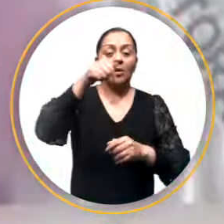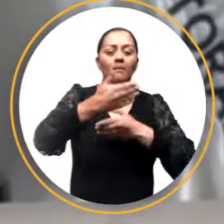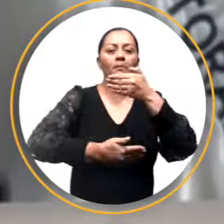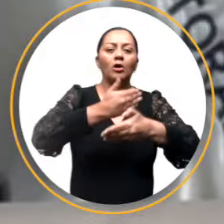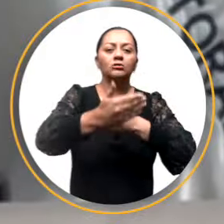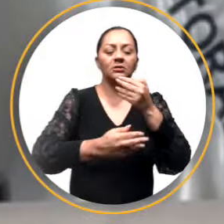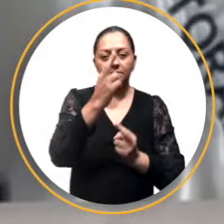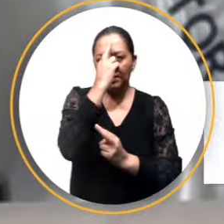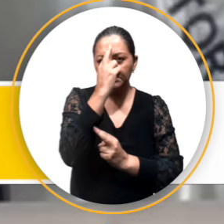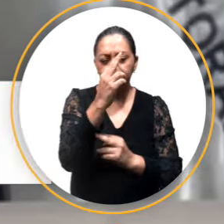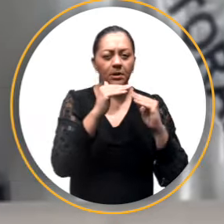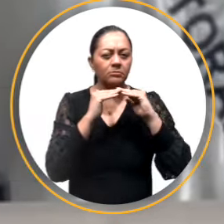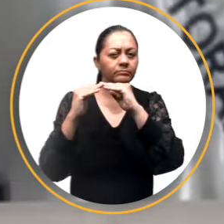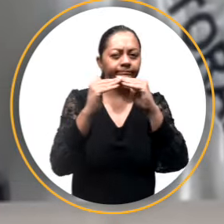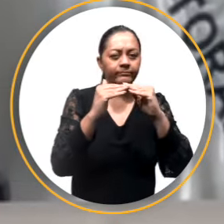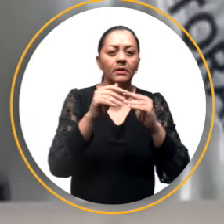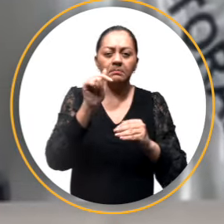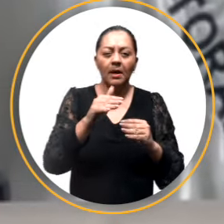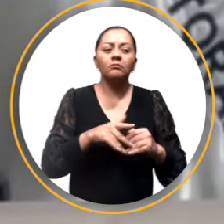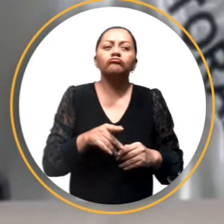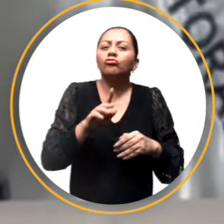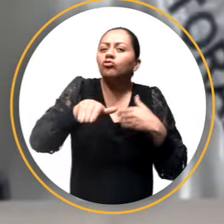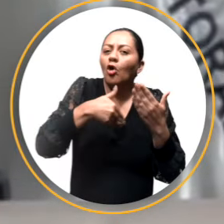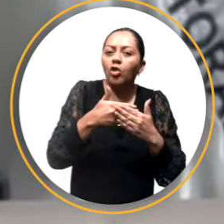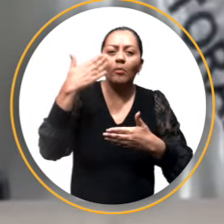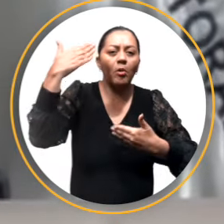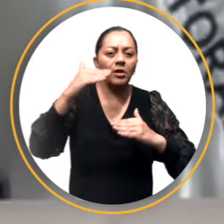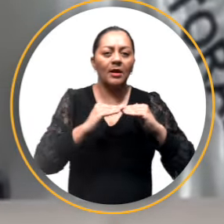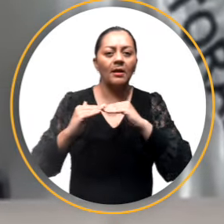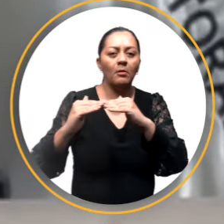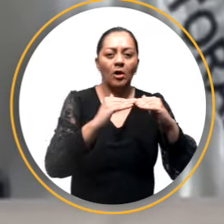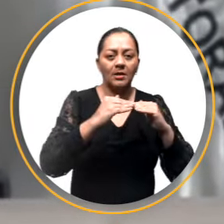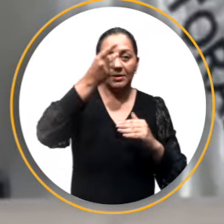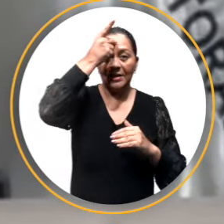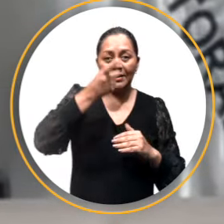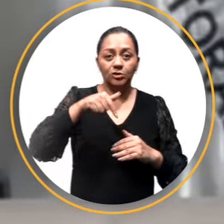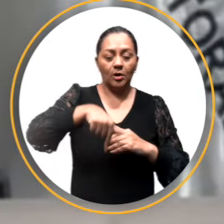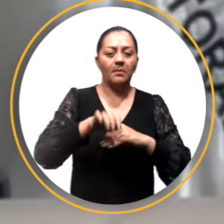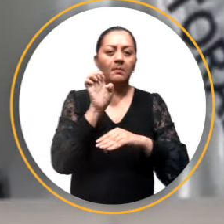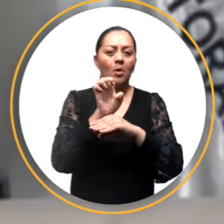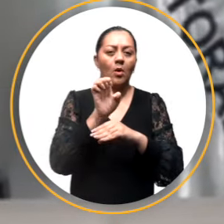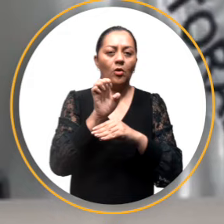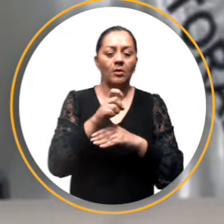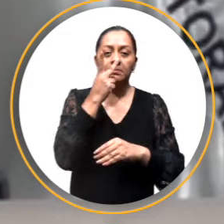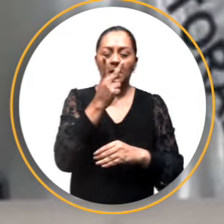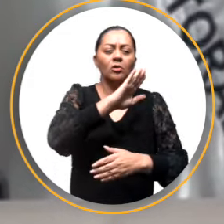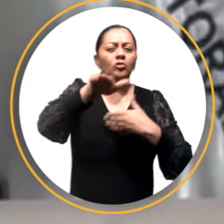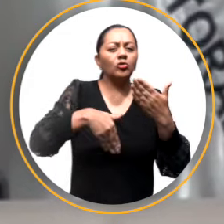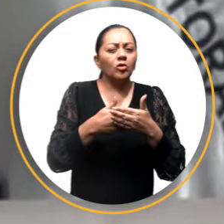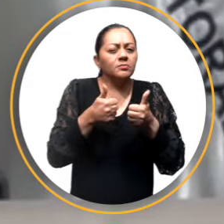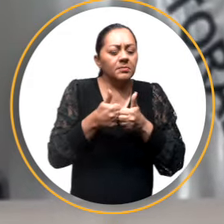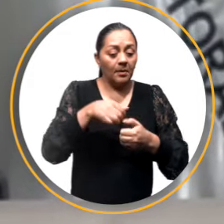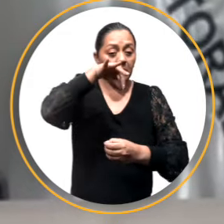proceso, respetando los estándares de la democracia y la voluntad de este país como es Ecuador, en la